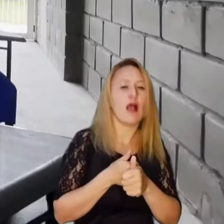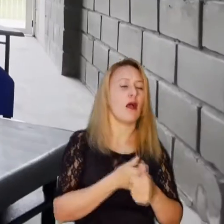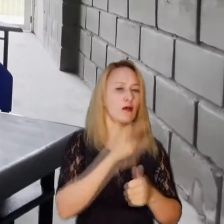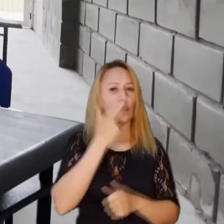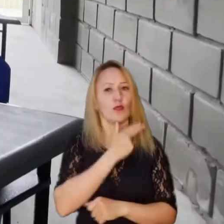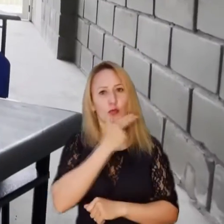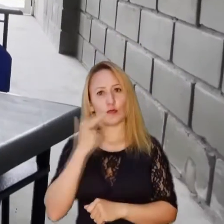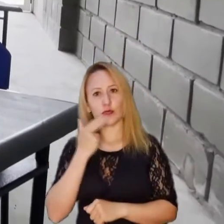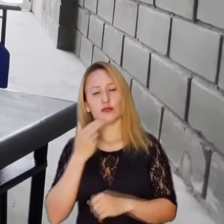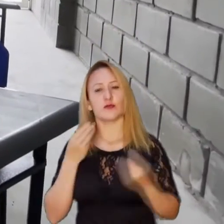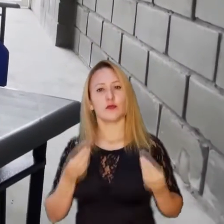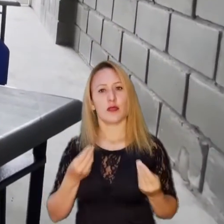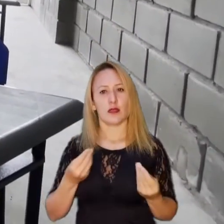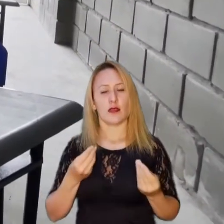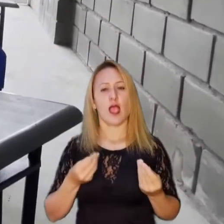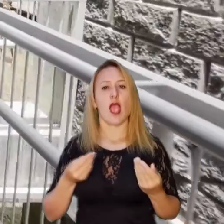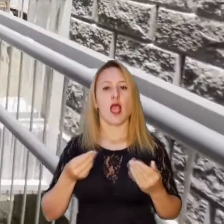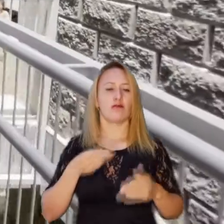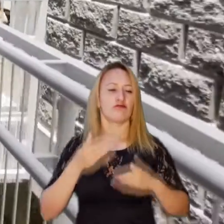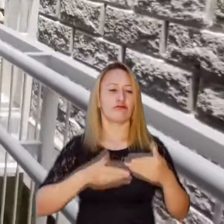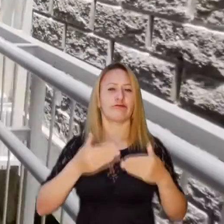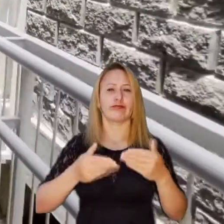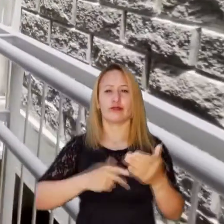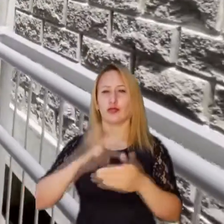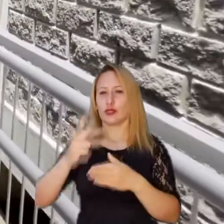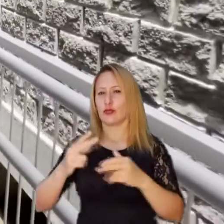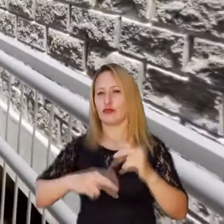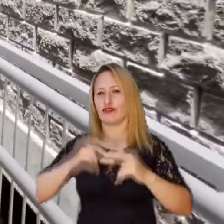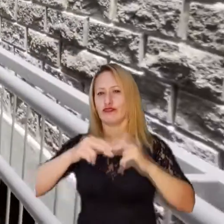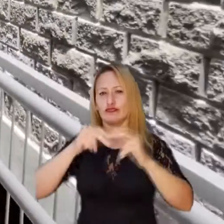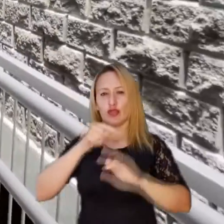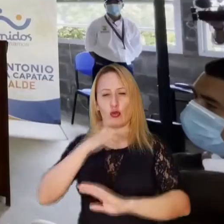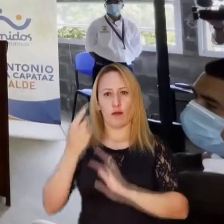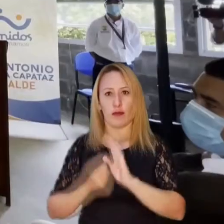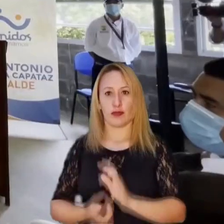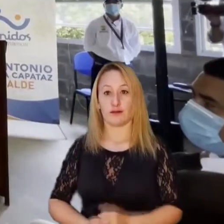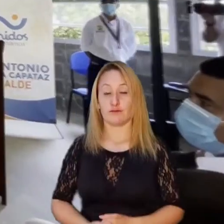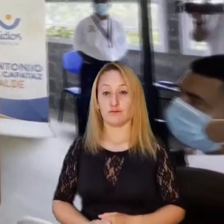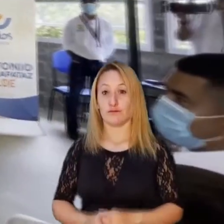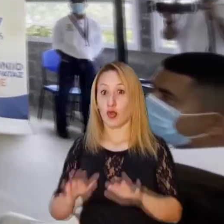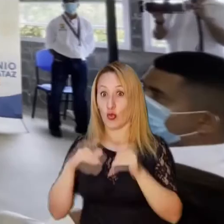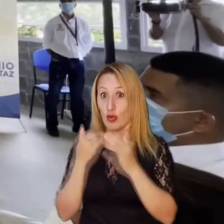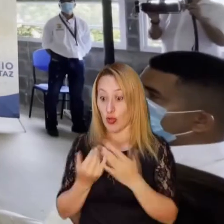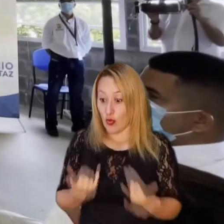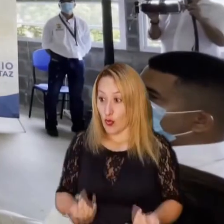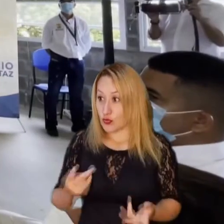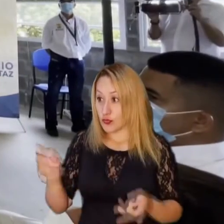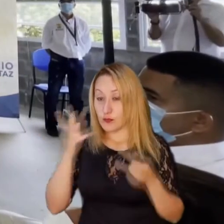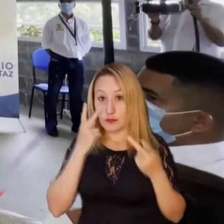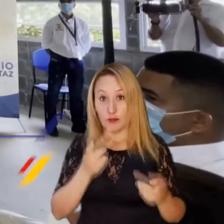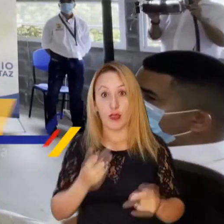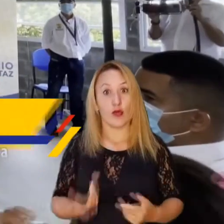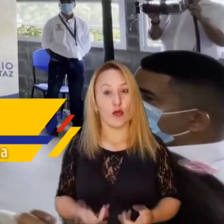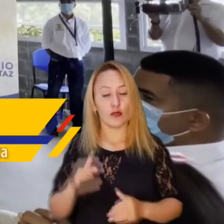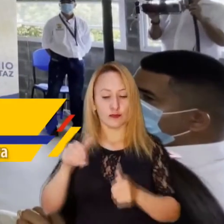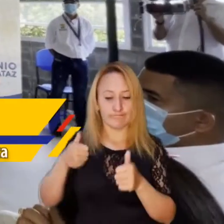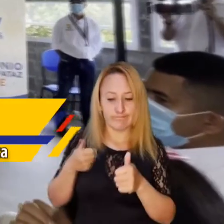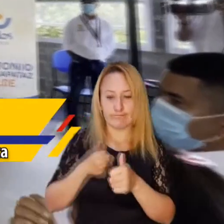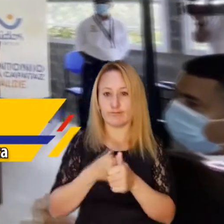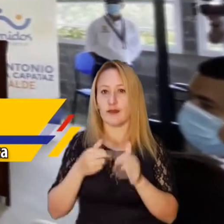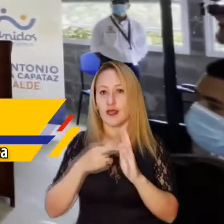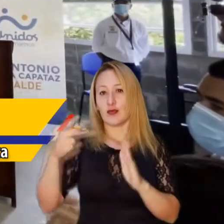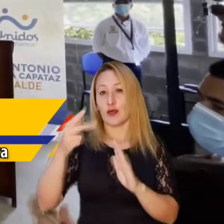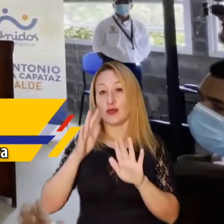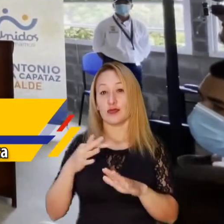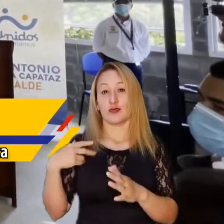la Contraloría General se hicieron compromisos que permitieron la terminación de la obra. Este colegio que ustedes ven hoy en pie se le hizo